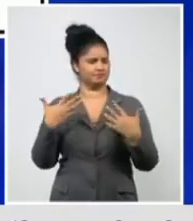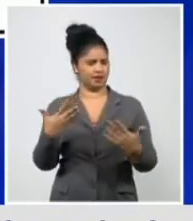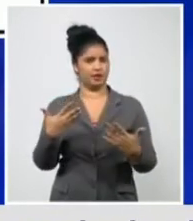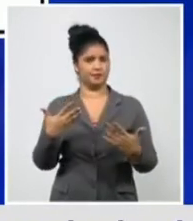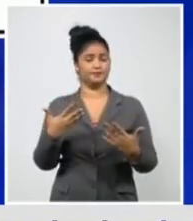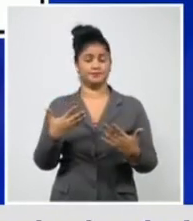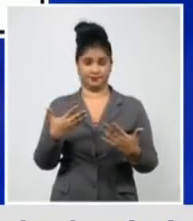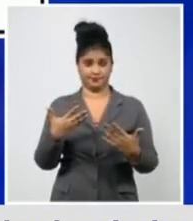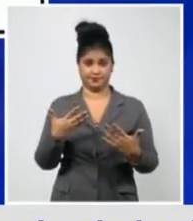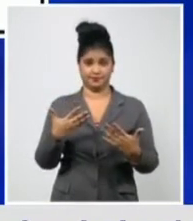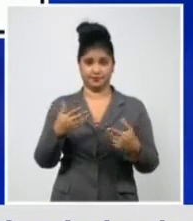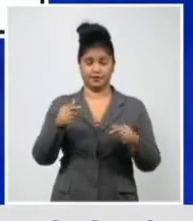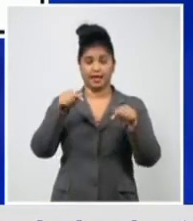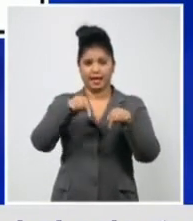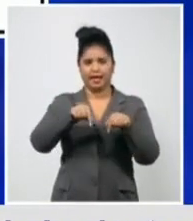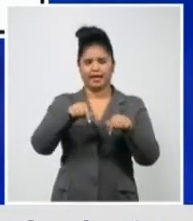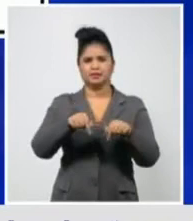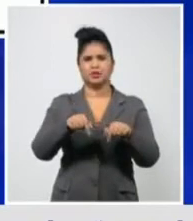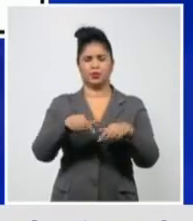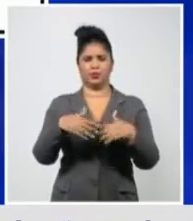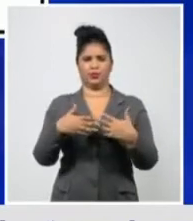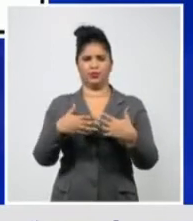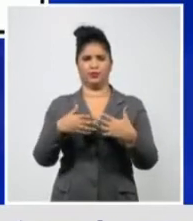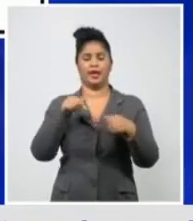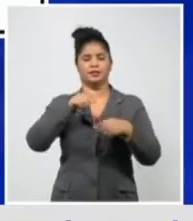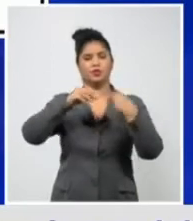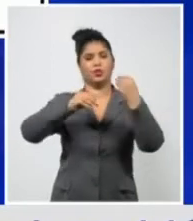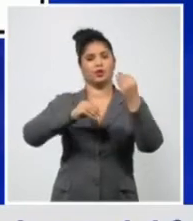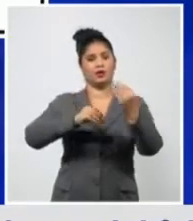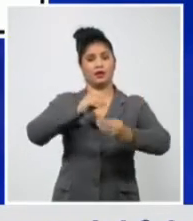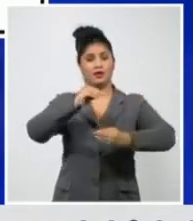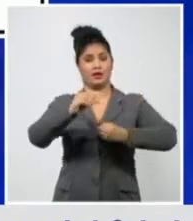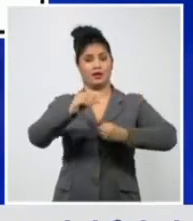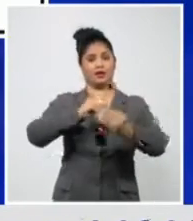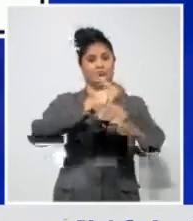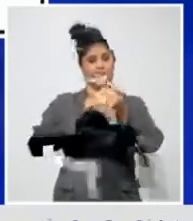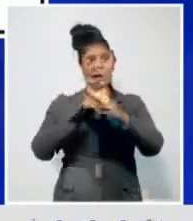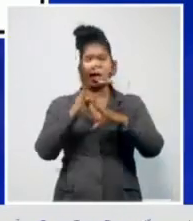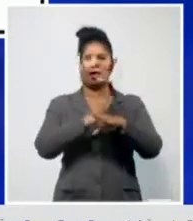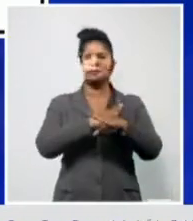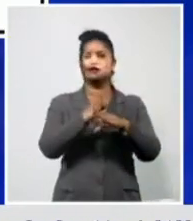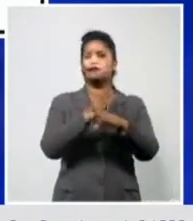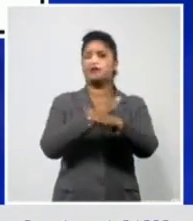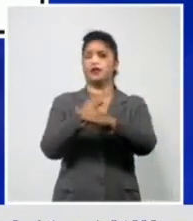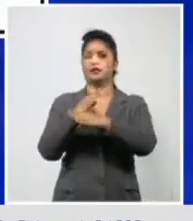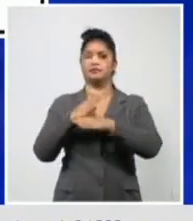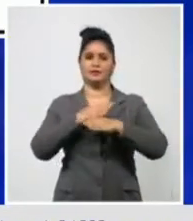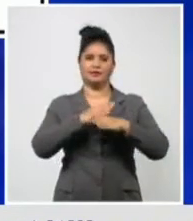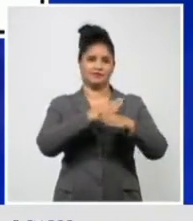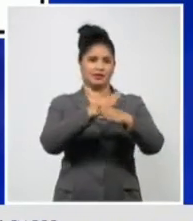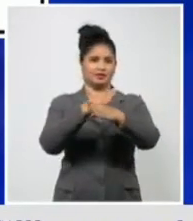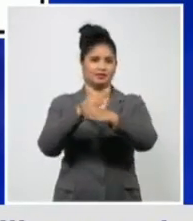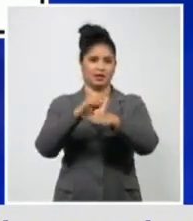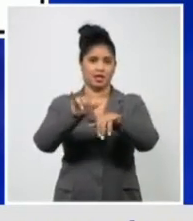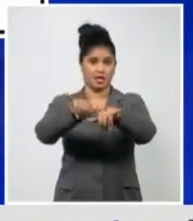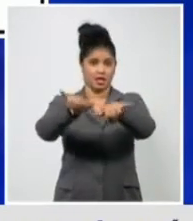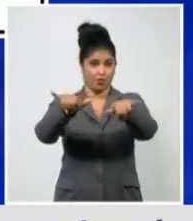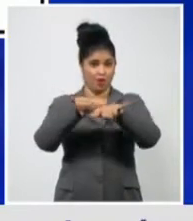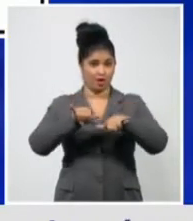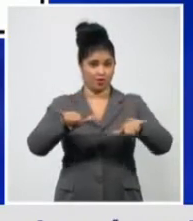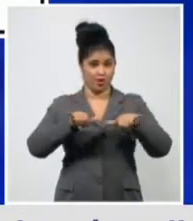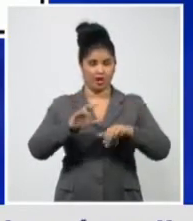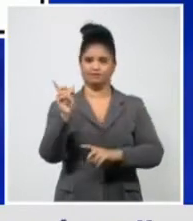pasa? Que estas variantes, que son diferentes entre ellas, no son iguales, pero tienen una